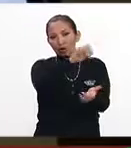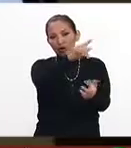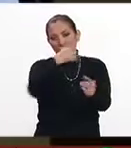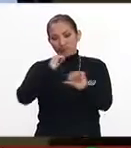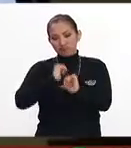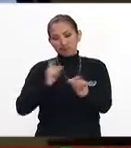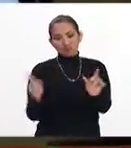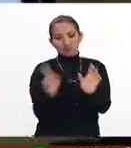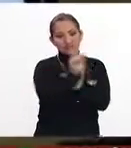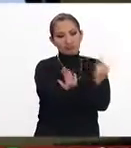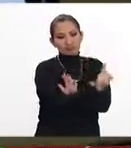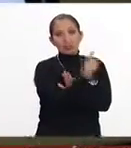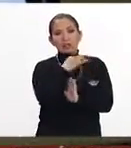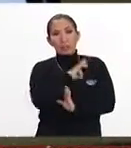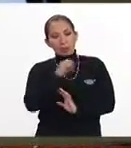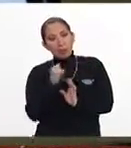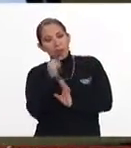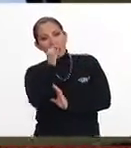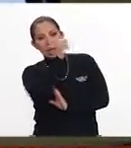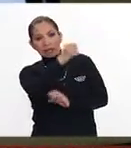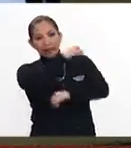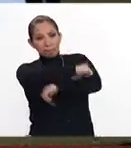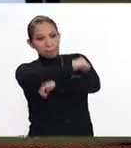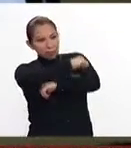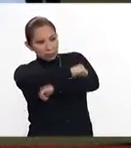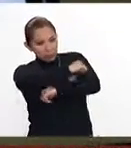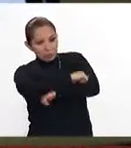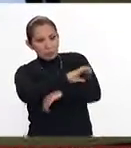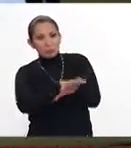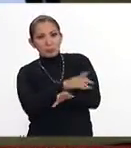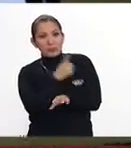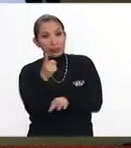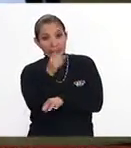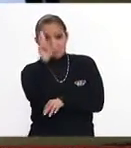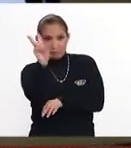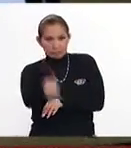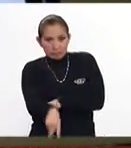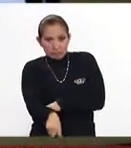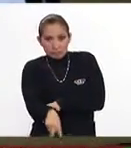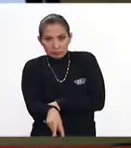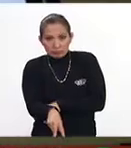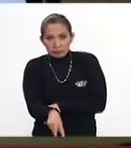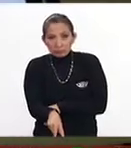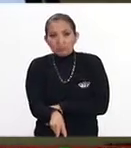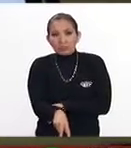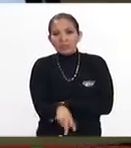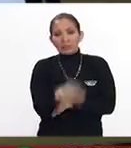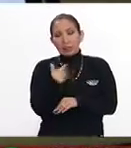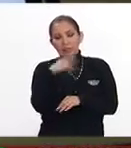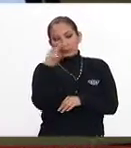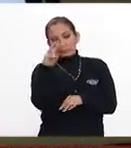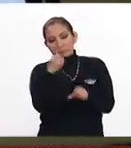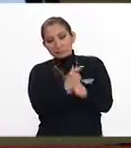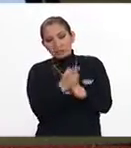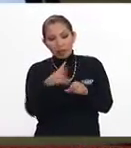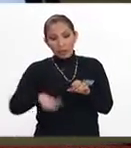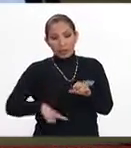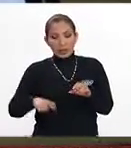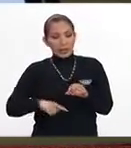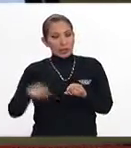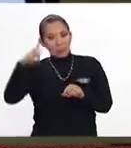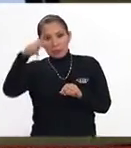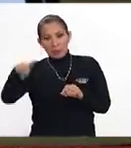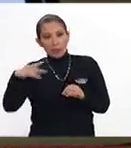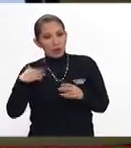de manera remota estas ventanillas, porque sí es cierto que enfrentamos como gobierno